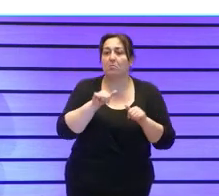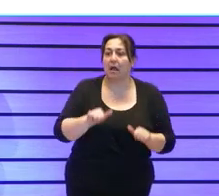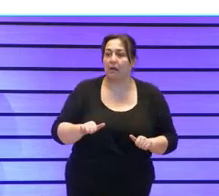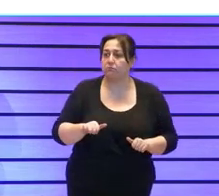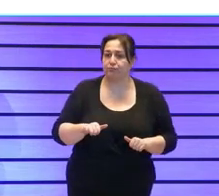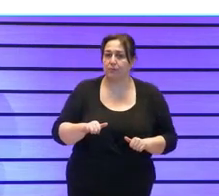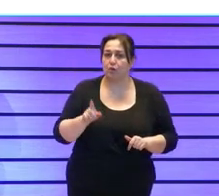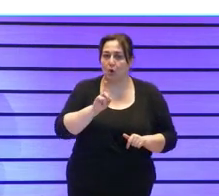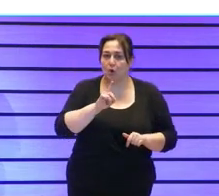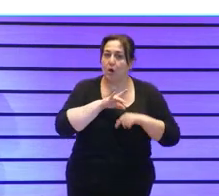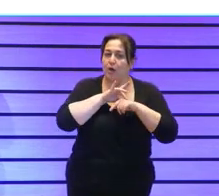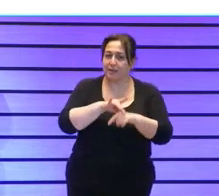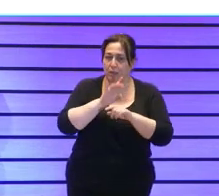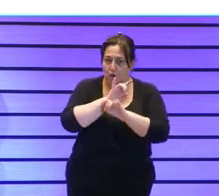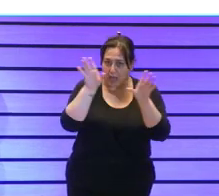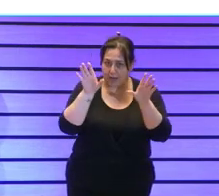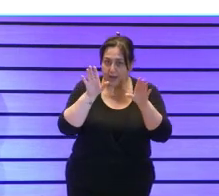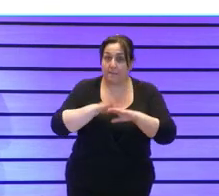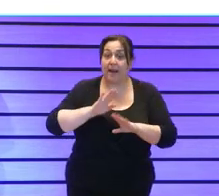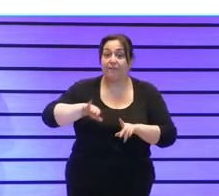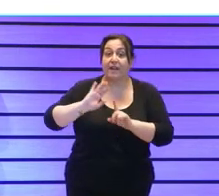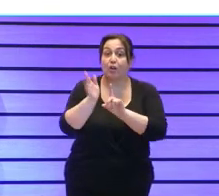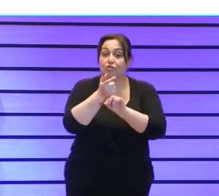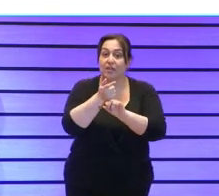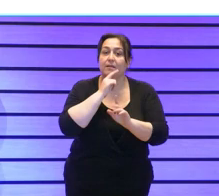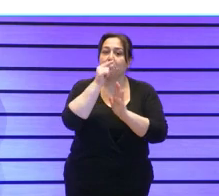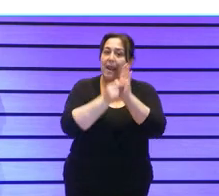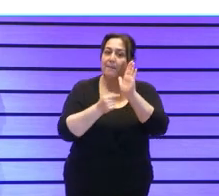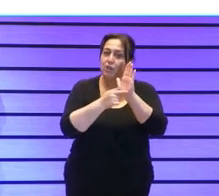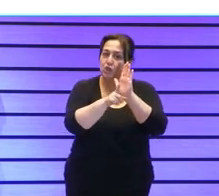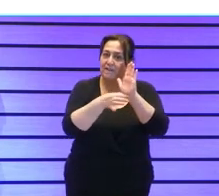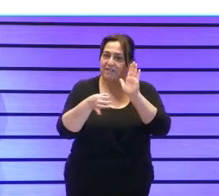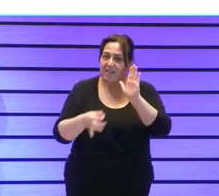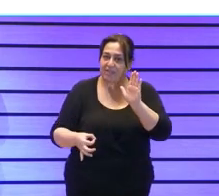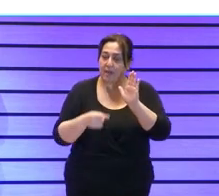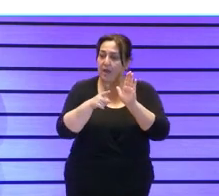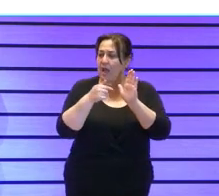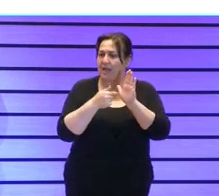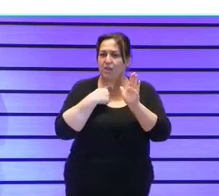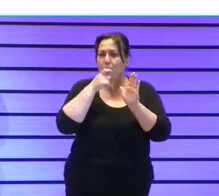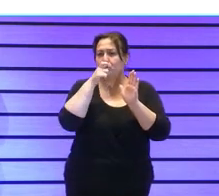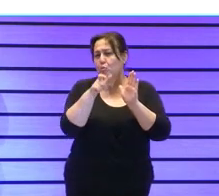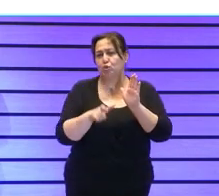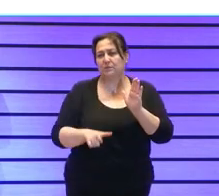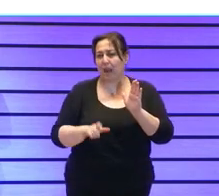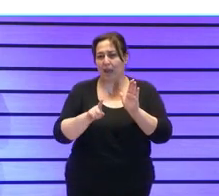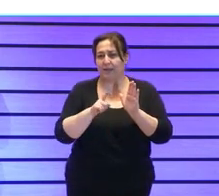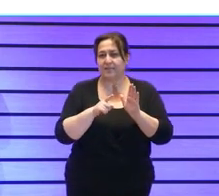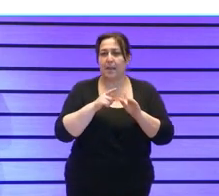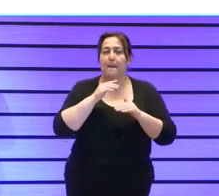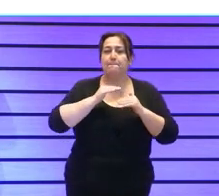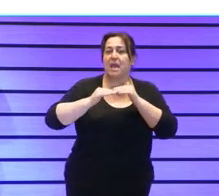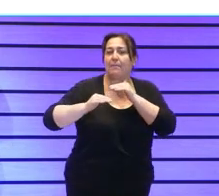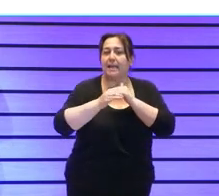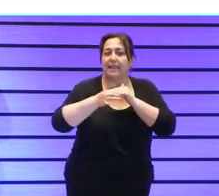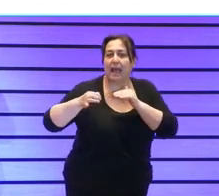una orientación clara para lograr parámetros de eficiencia y aquí había puesto muchas palabrejas de viabilidad y